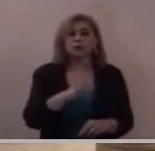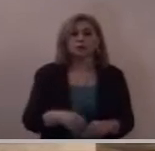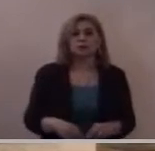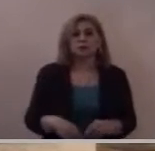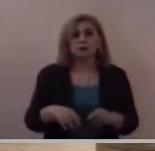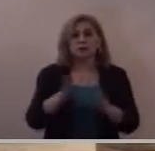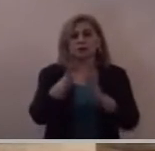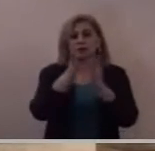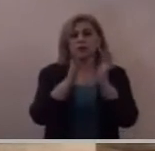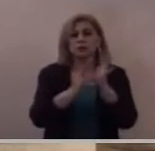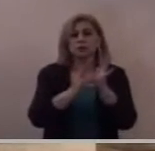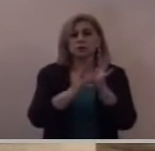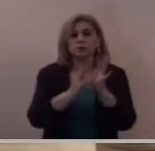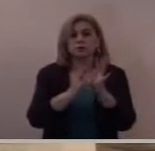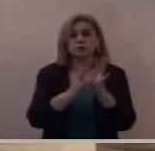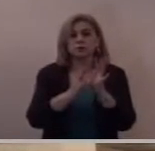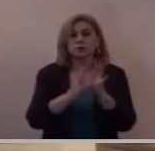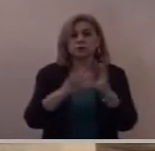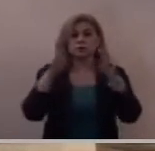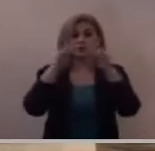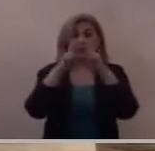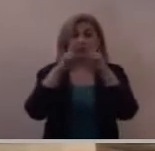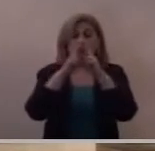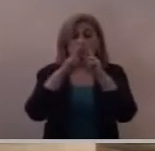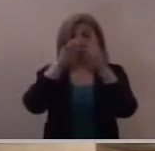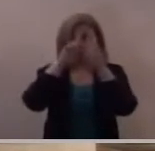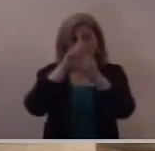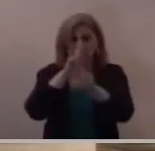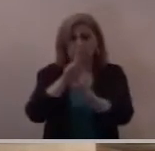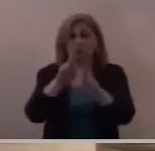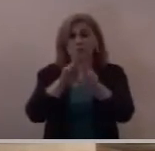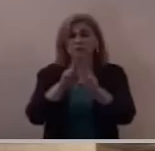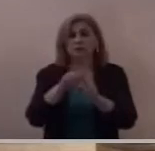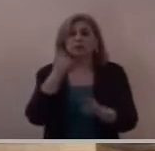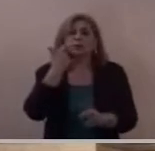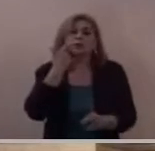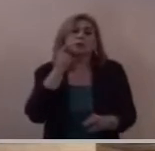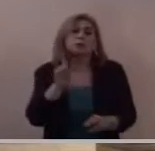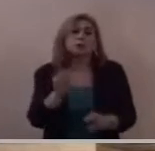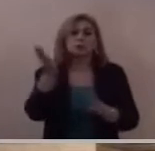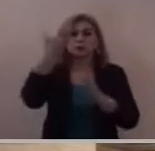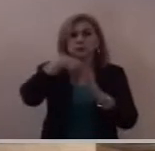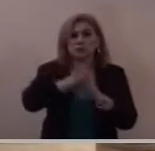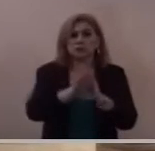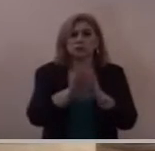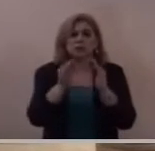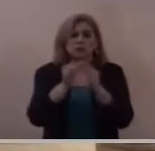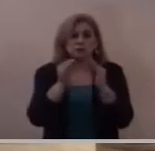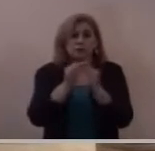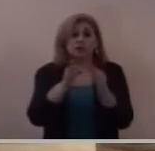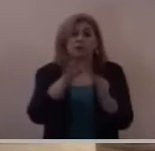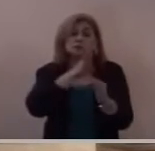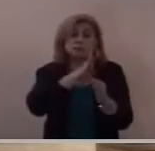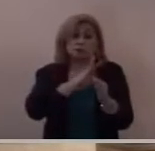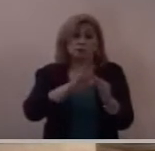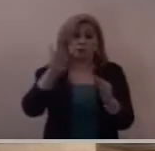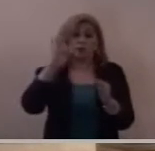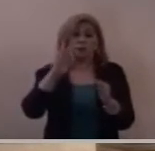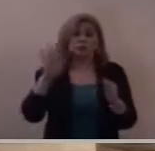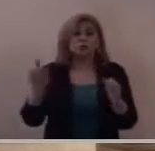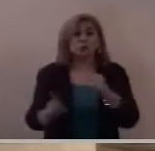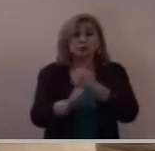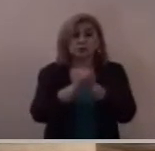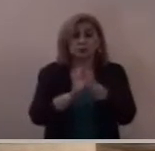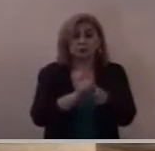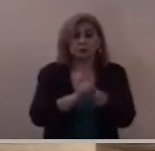no te expongas a entrar en mi casa vas a quedar impuro cosa